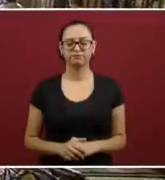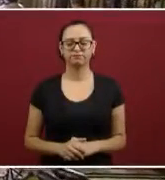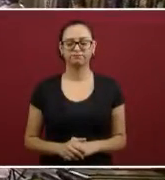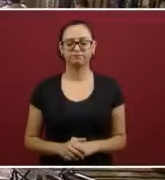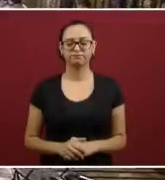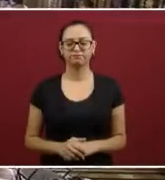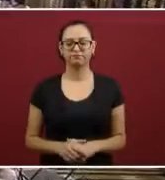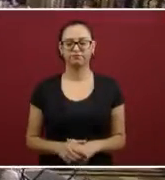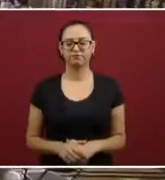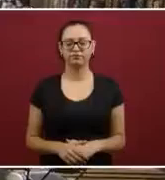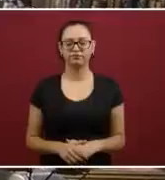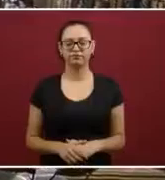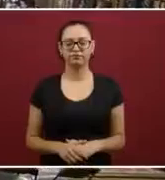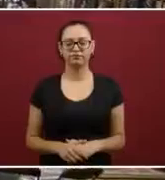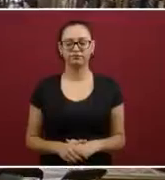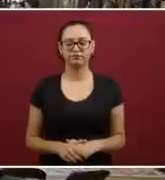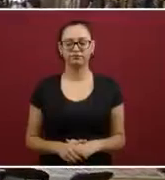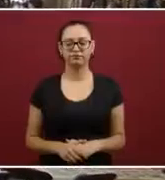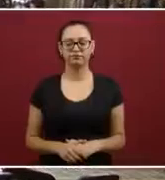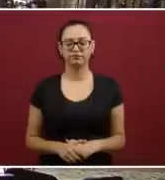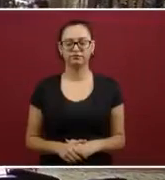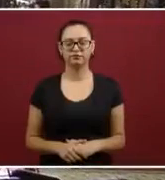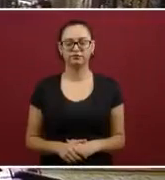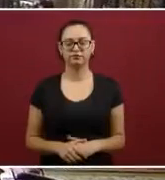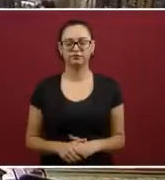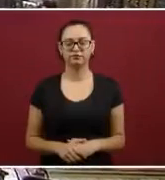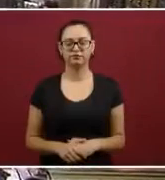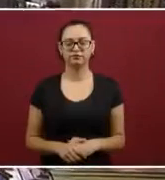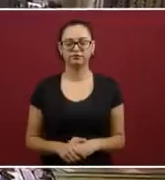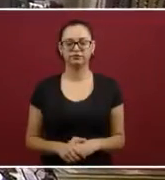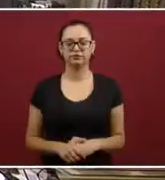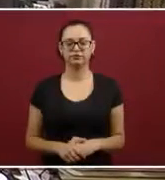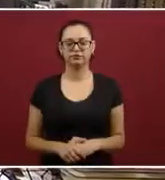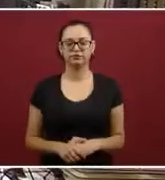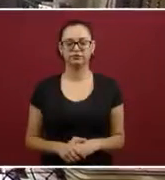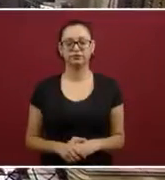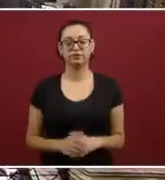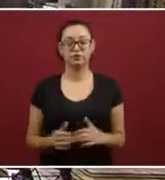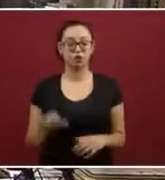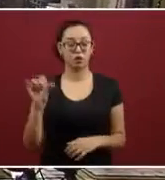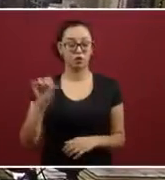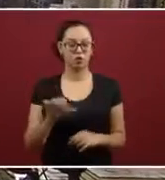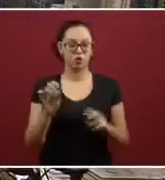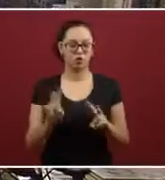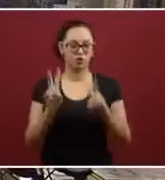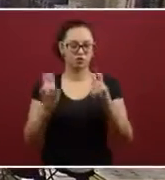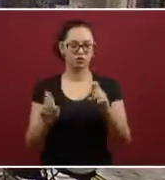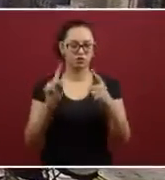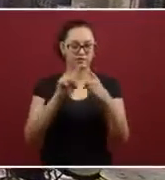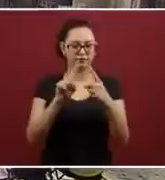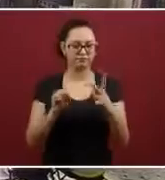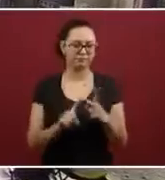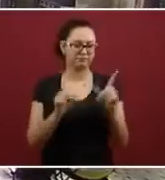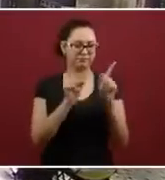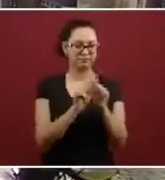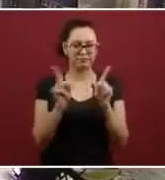vamos a tratar dos asuntos muy breves.